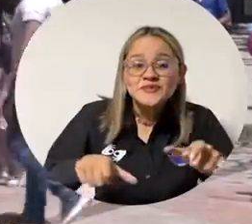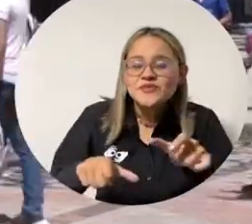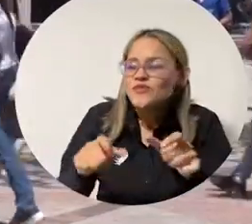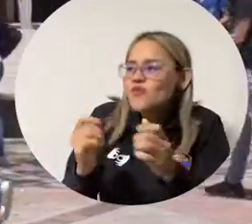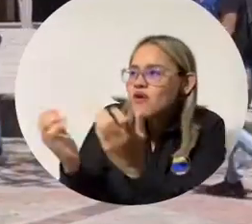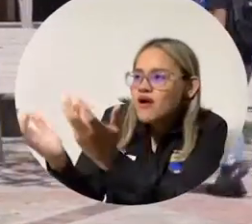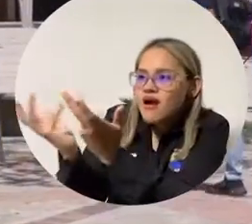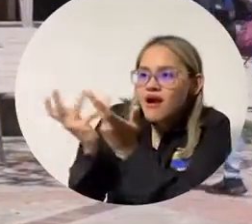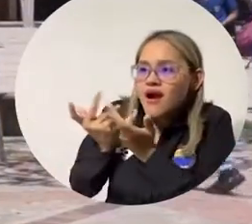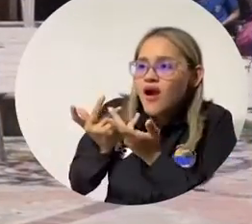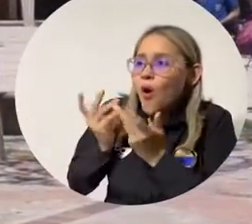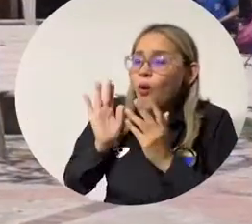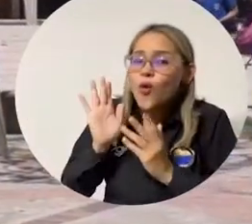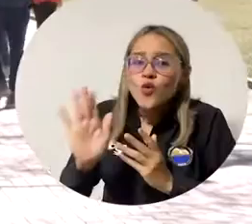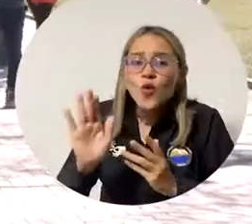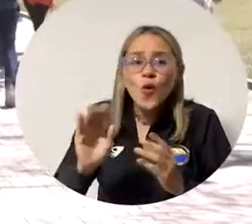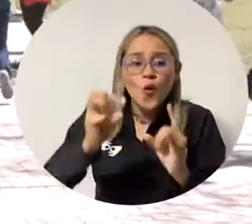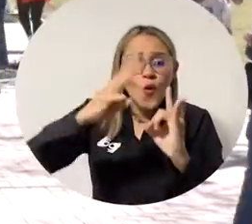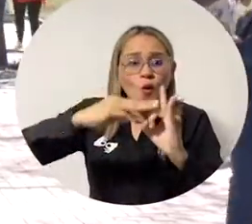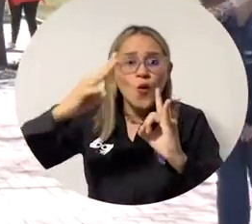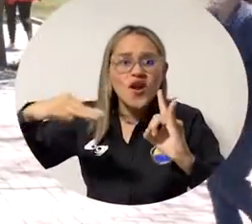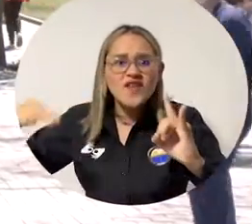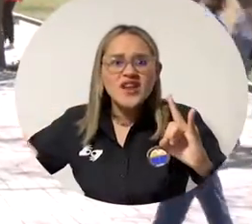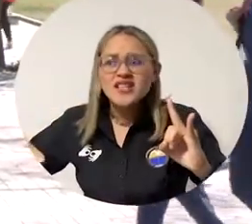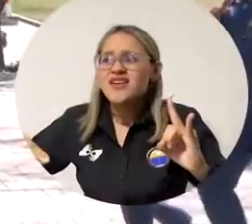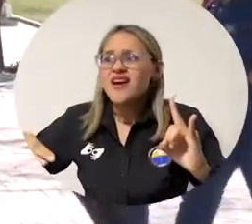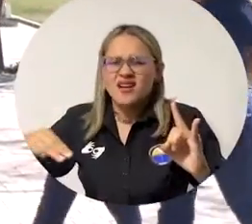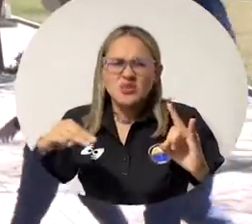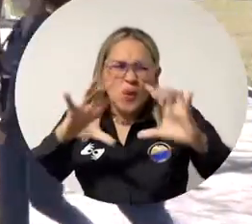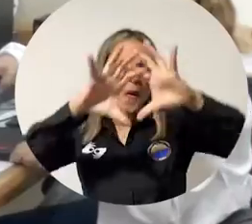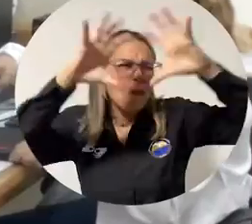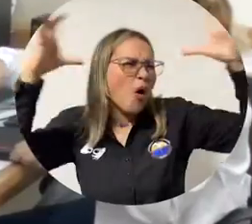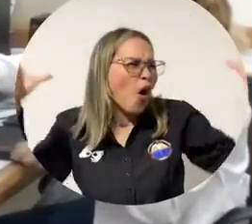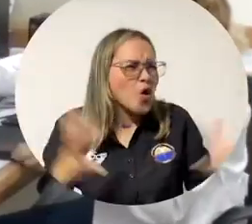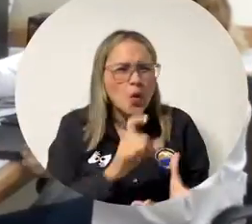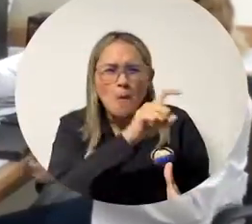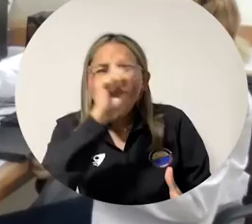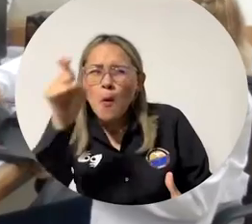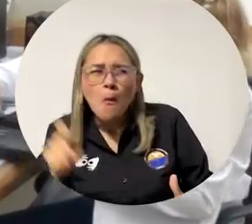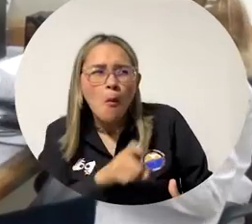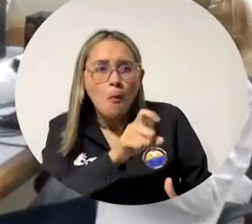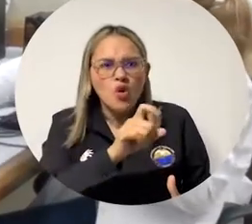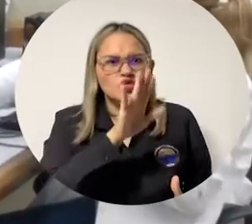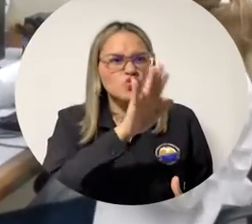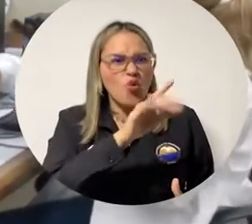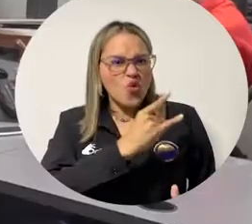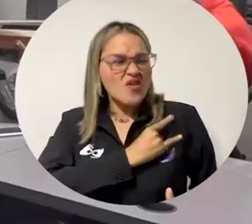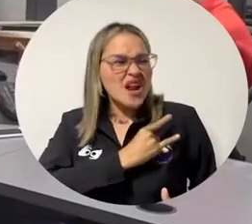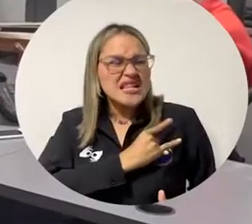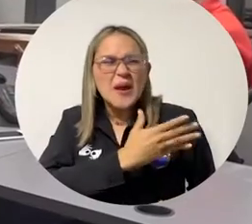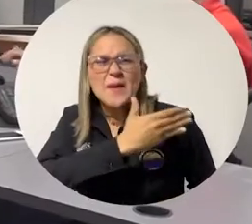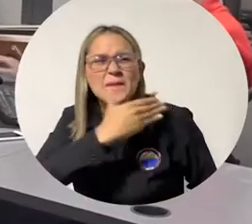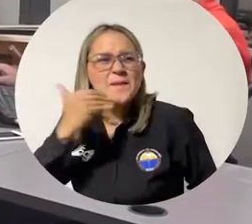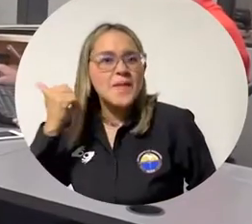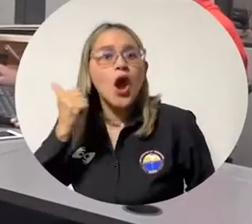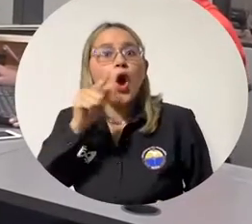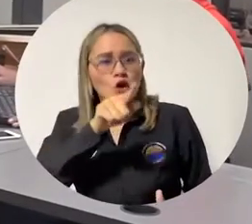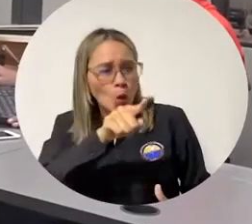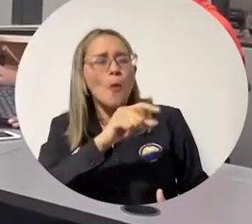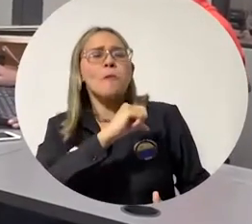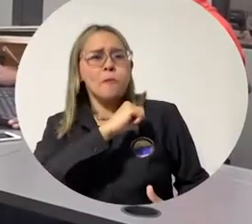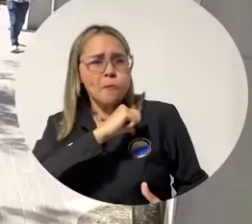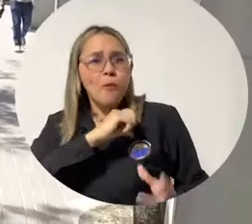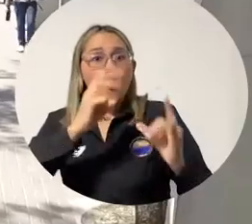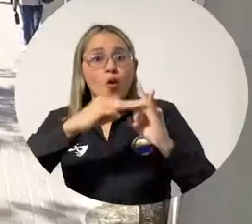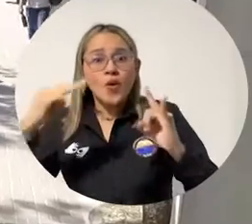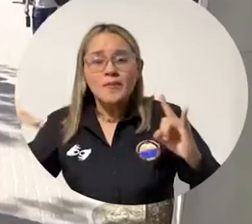Tras conocer la clasificación de la Universidad del Magdalena en el ranking mundial de las mejores universidades, funcionarios calificaron el